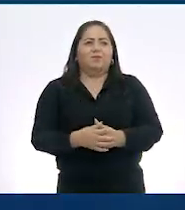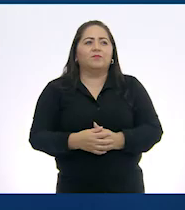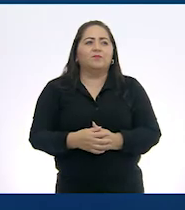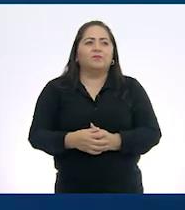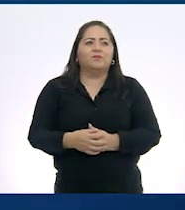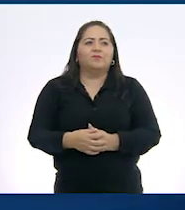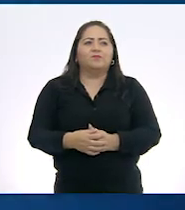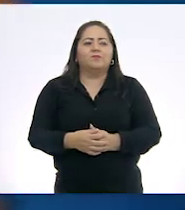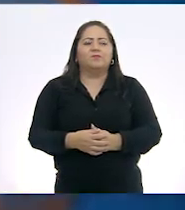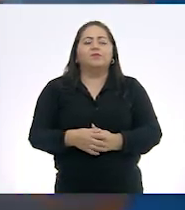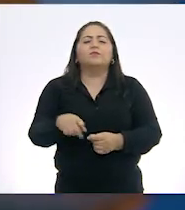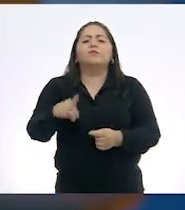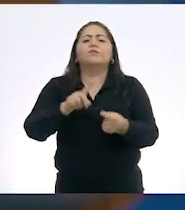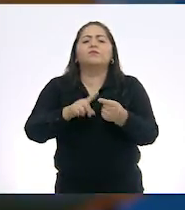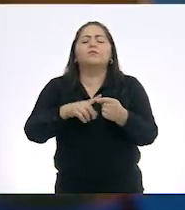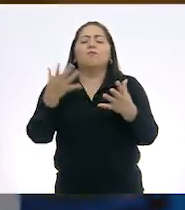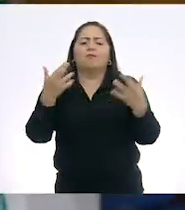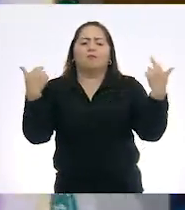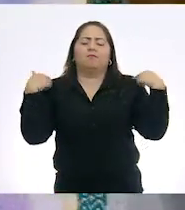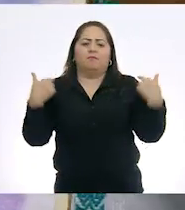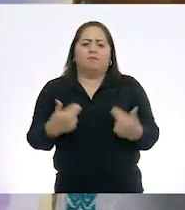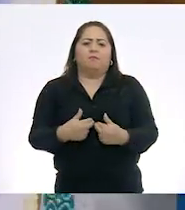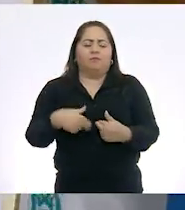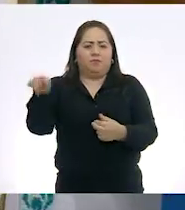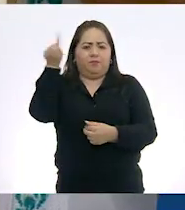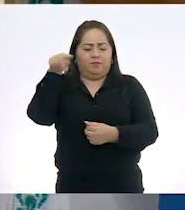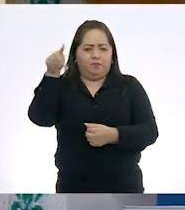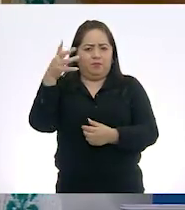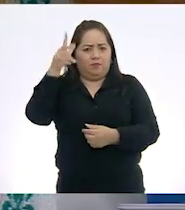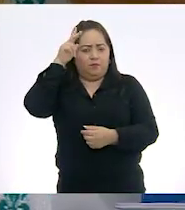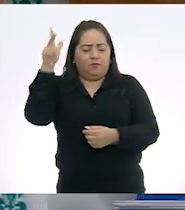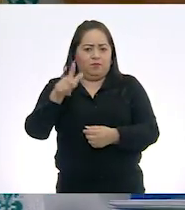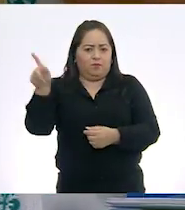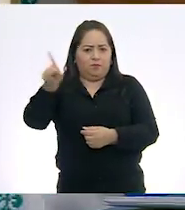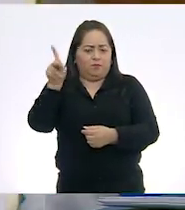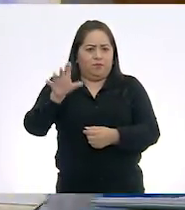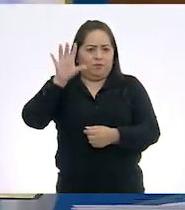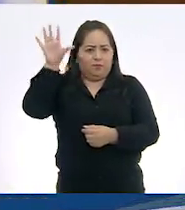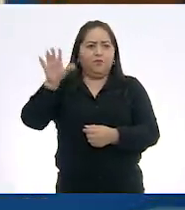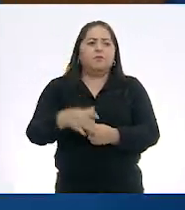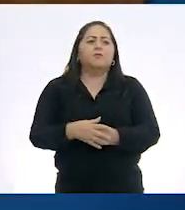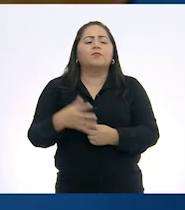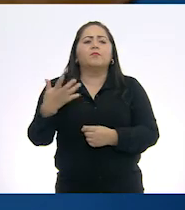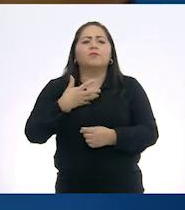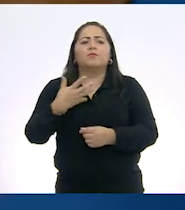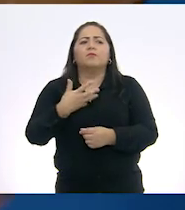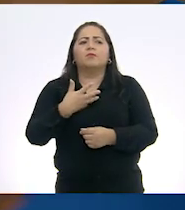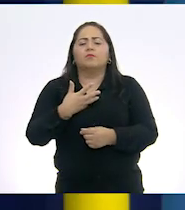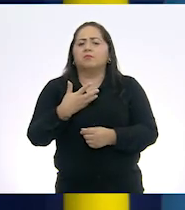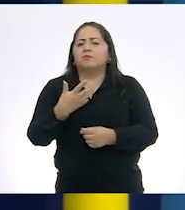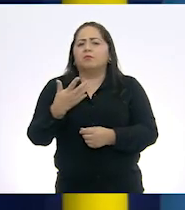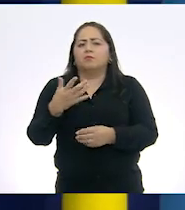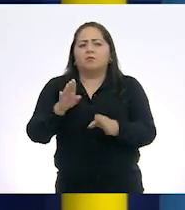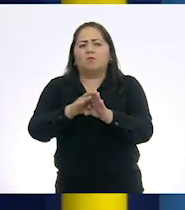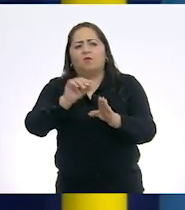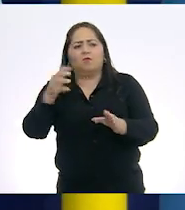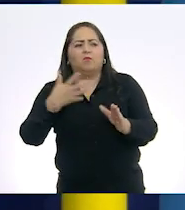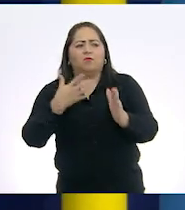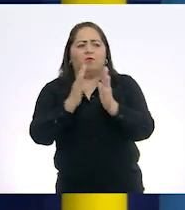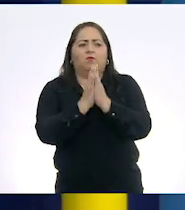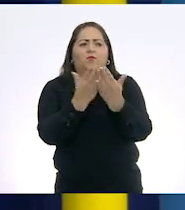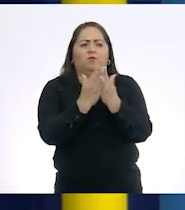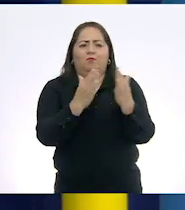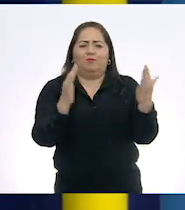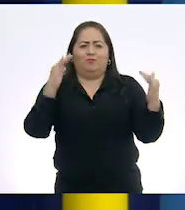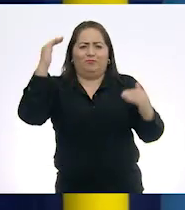Estos libros fueron hechos por maestros de educación indígena en Hidalgo, en zona 02. Tenemos nada más una muestra de cuatro, una pequeña muestra de